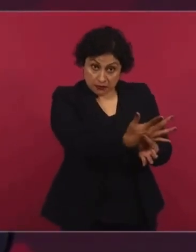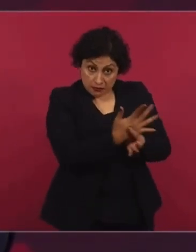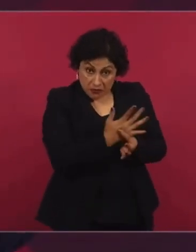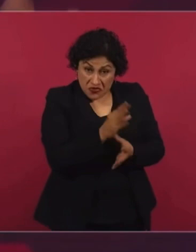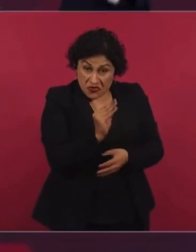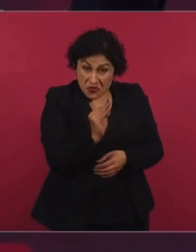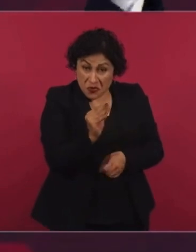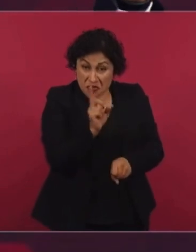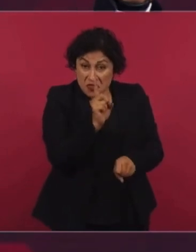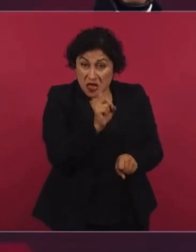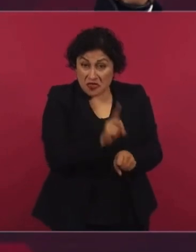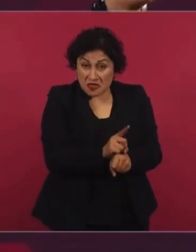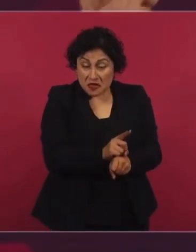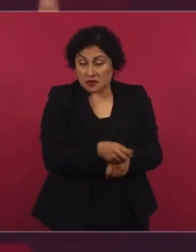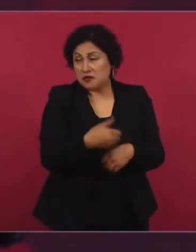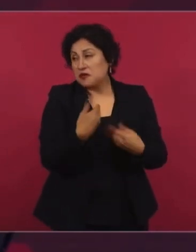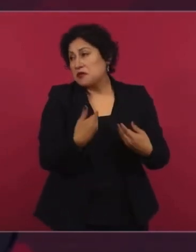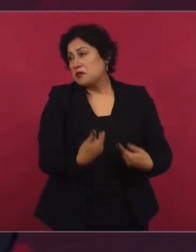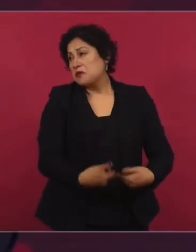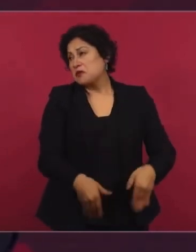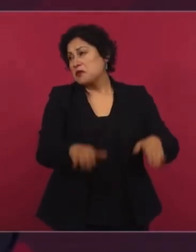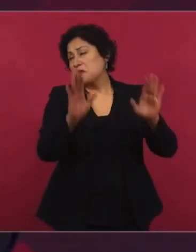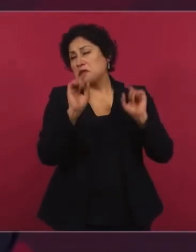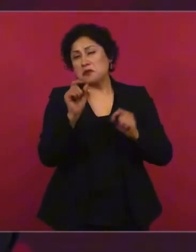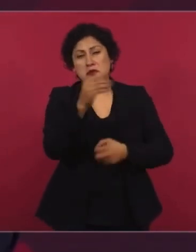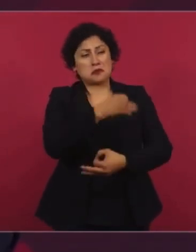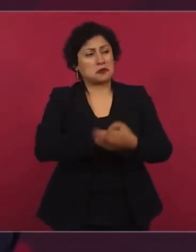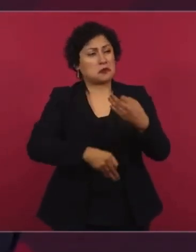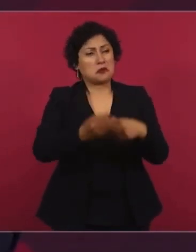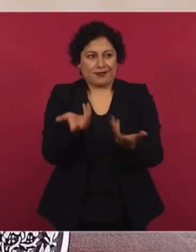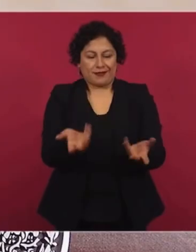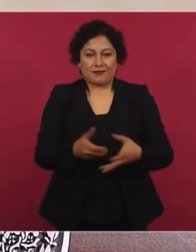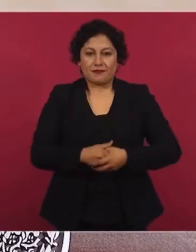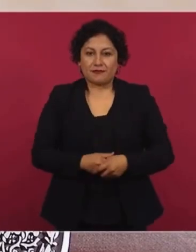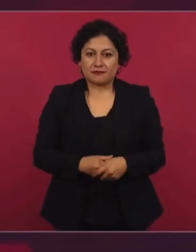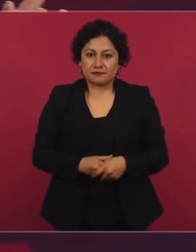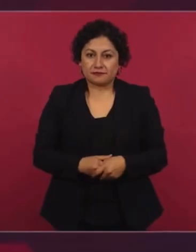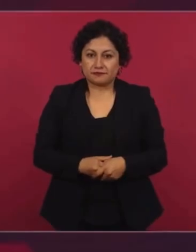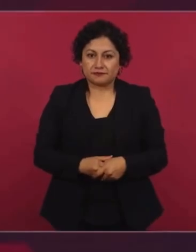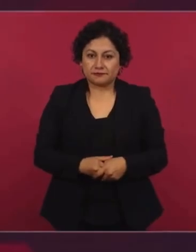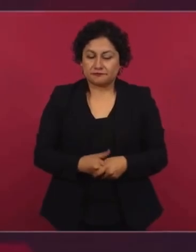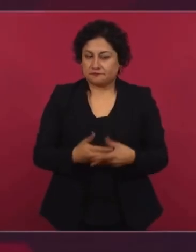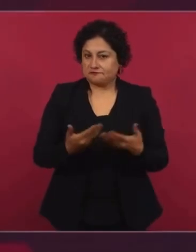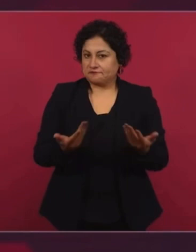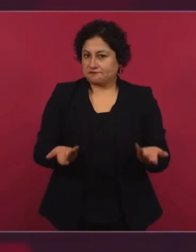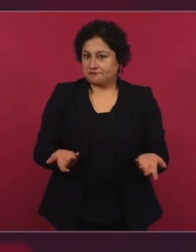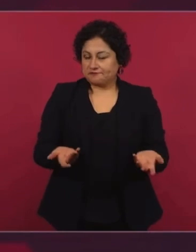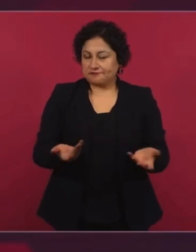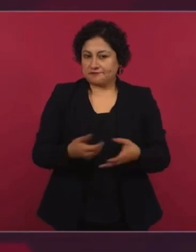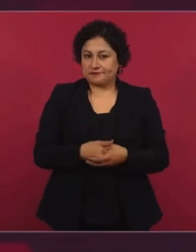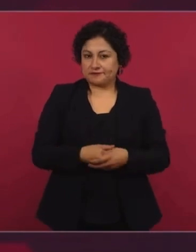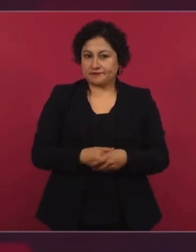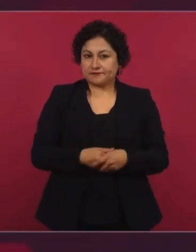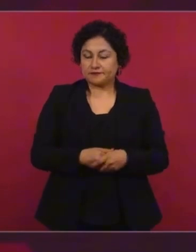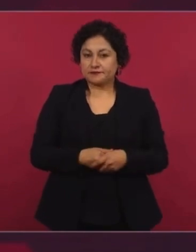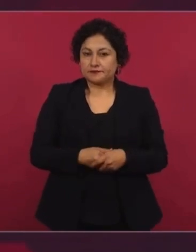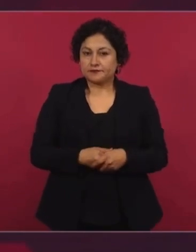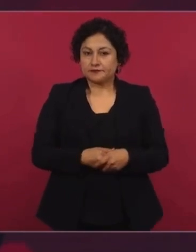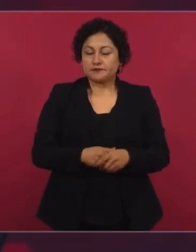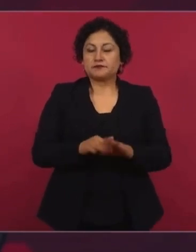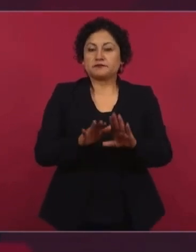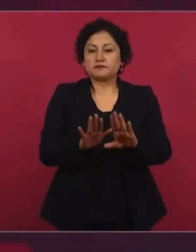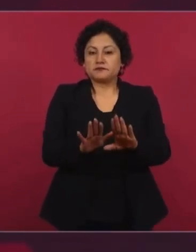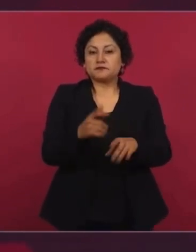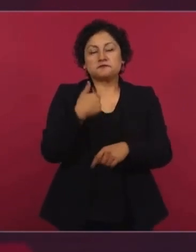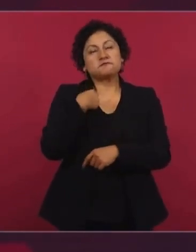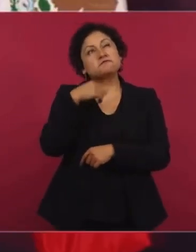No íbamos a detener nada, a nadie. Y actuando de manera